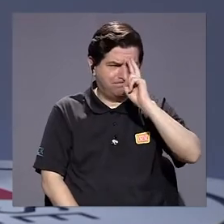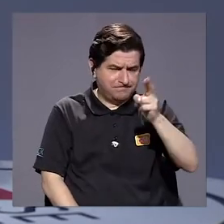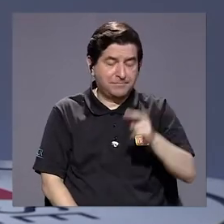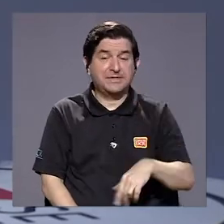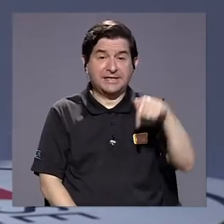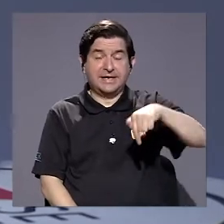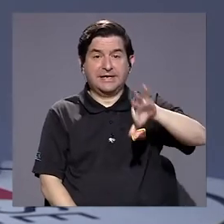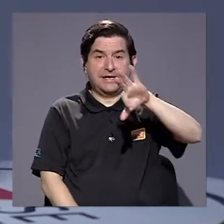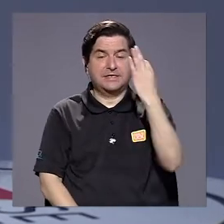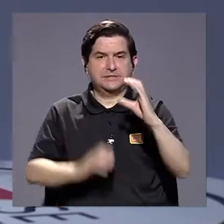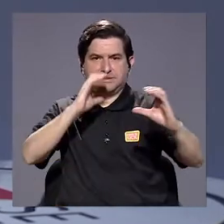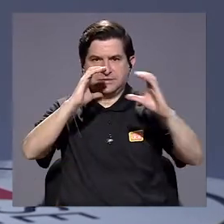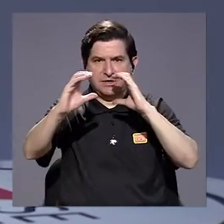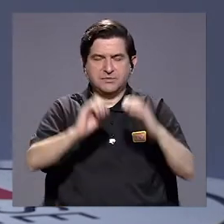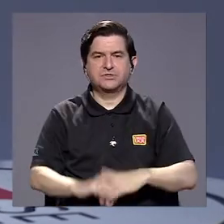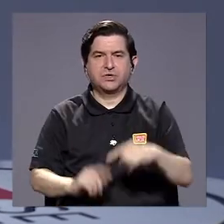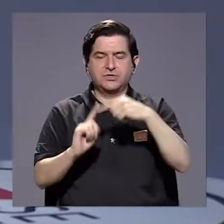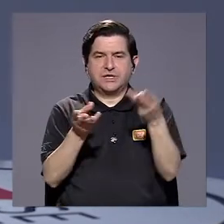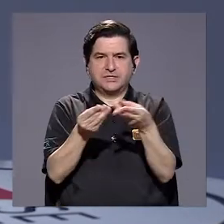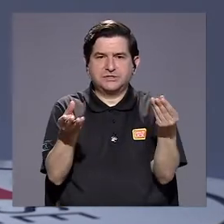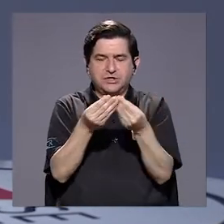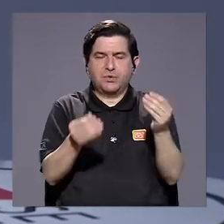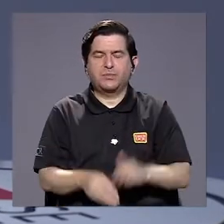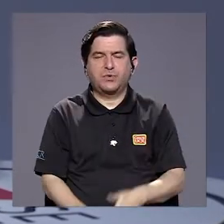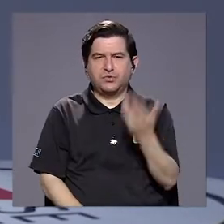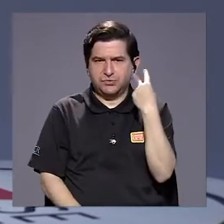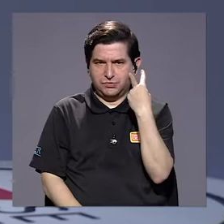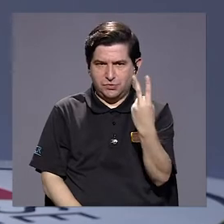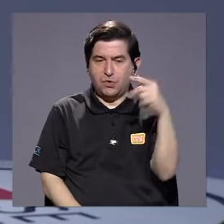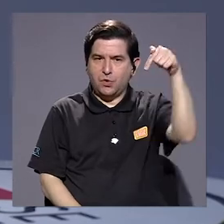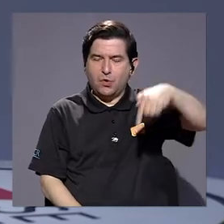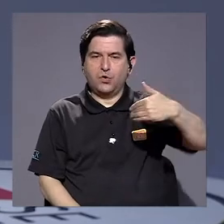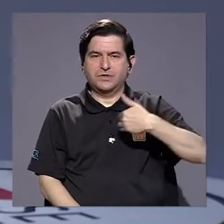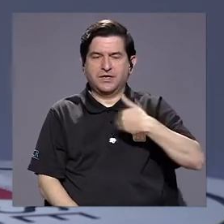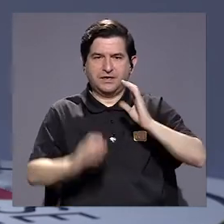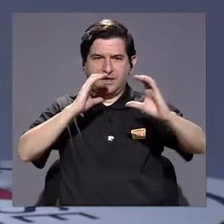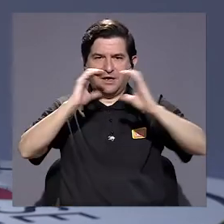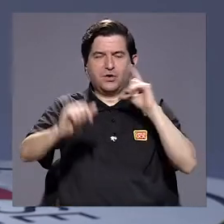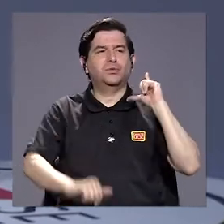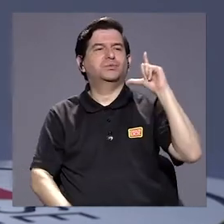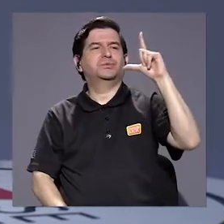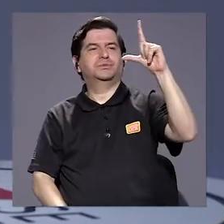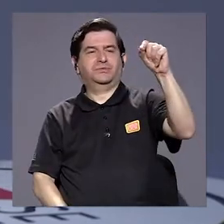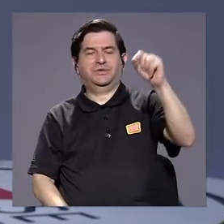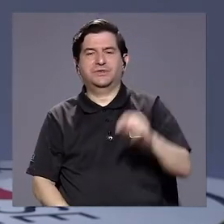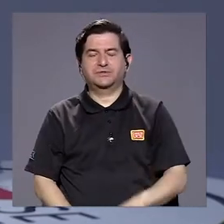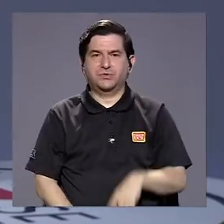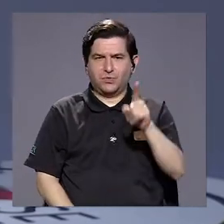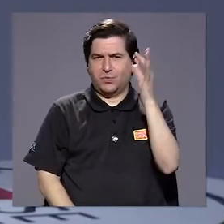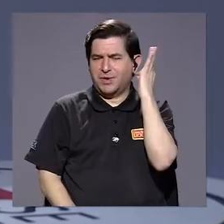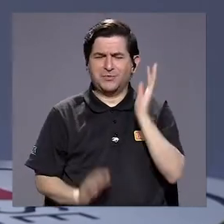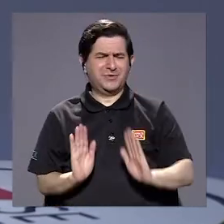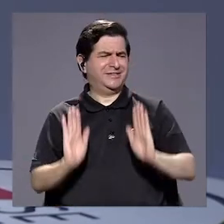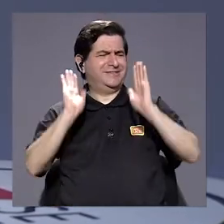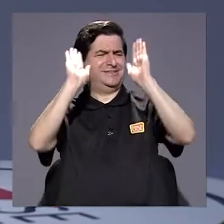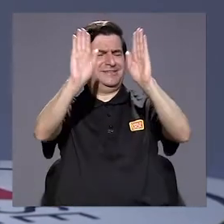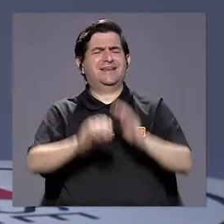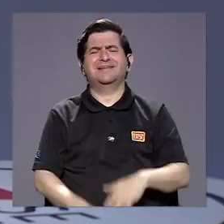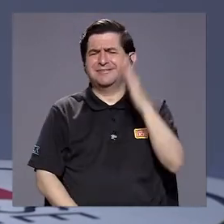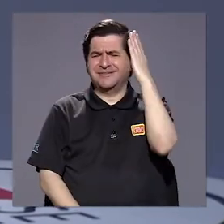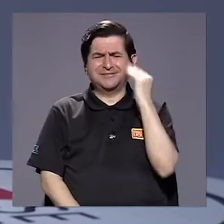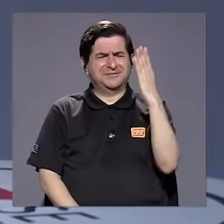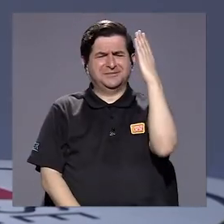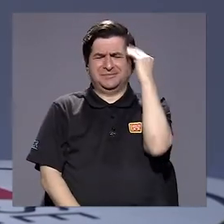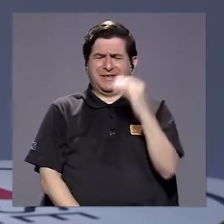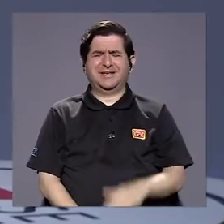esta forma de comunicación desde la producción audiovisual. Hoy tenemos una comunicación remota con una mujer extraordinaria de amplia